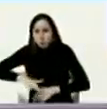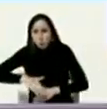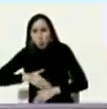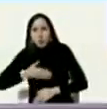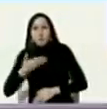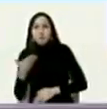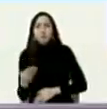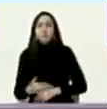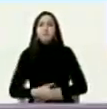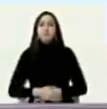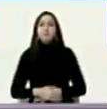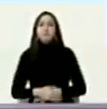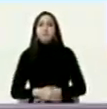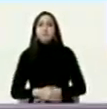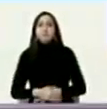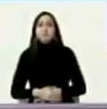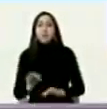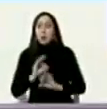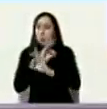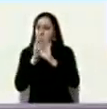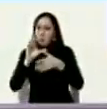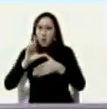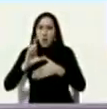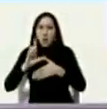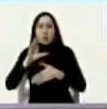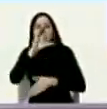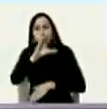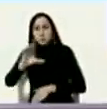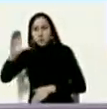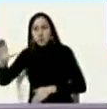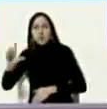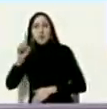el camino unionista de América Latina y del Caribe